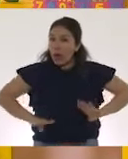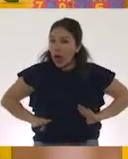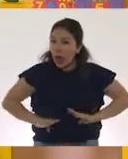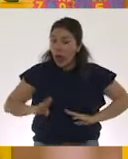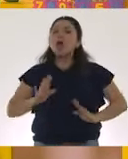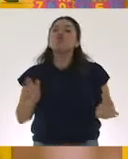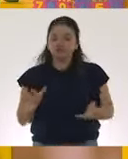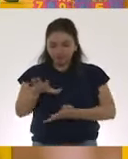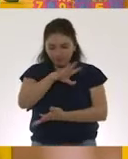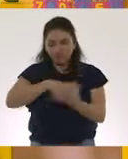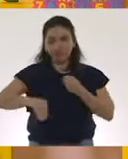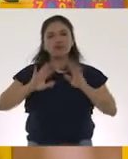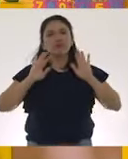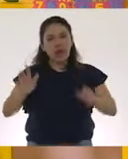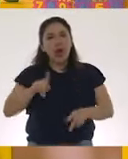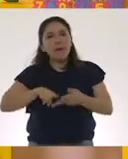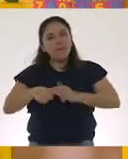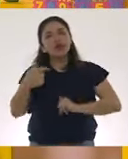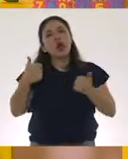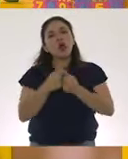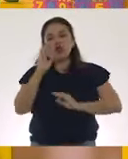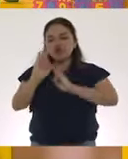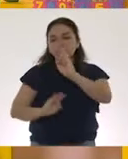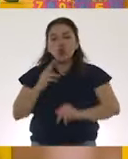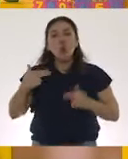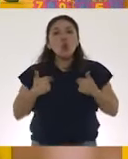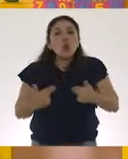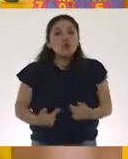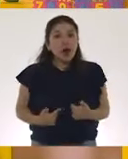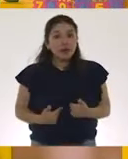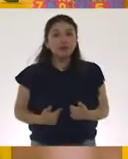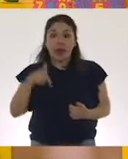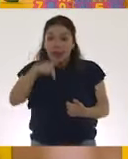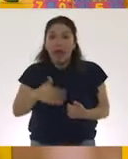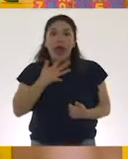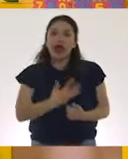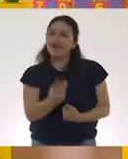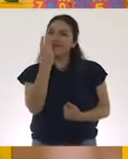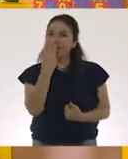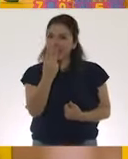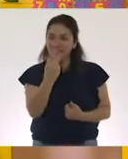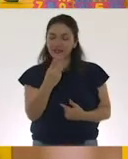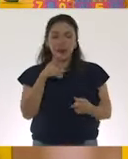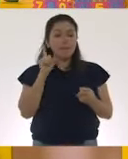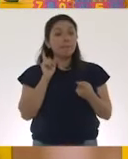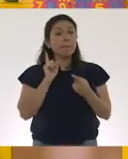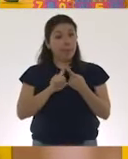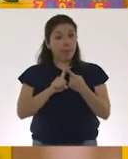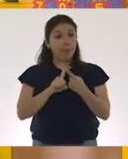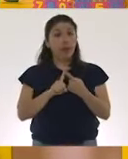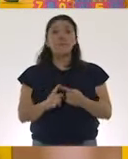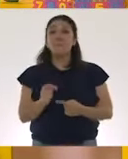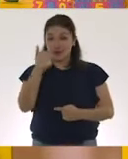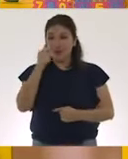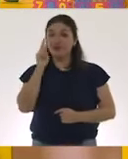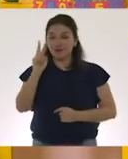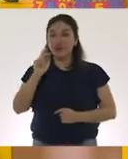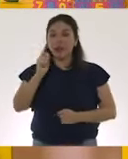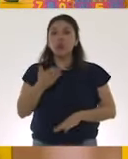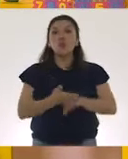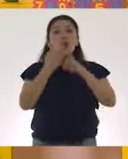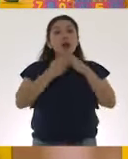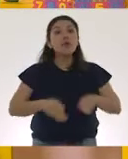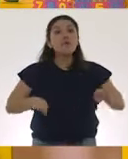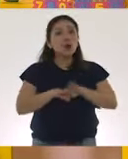entonces pasamos a las fases de humanos. Y aquí tenemos tres fases, que, como hemos visto, es muy